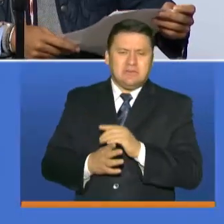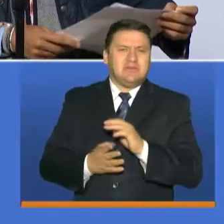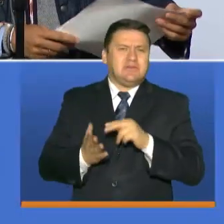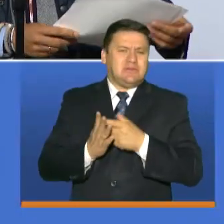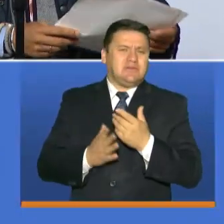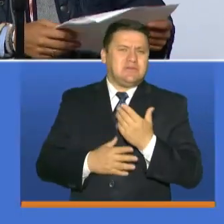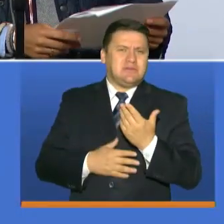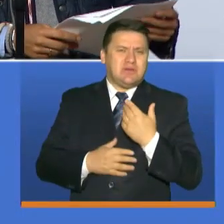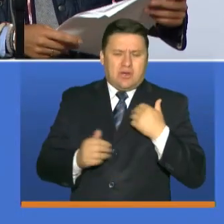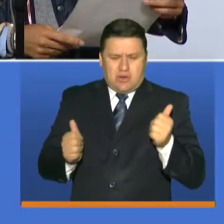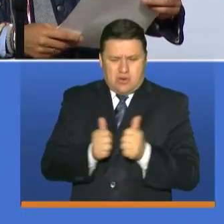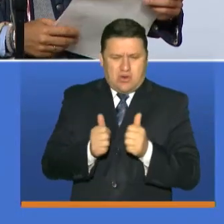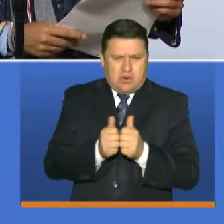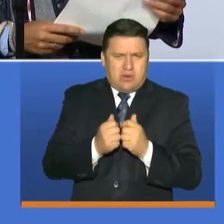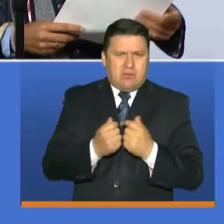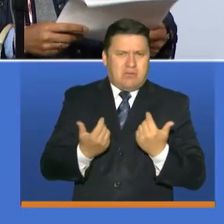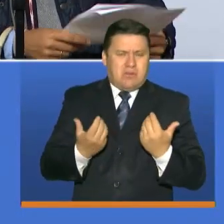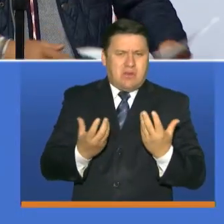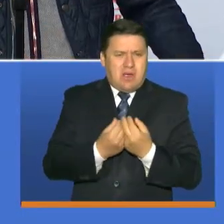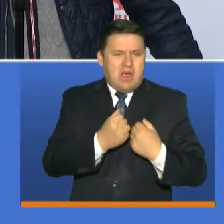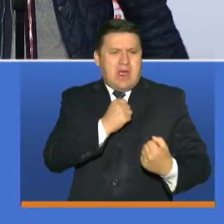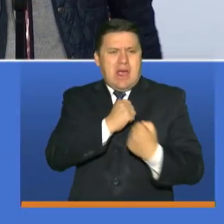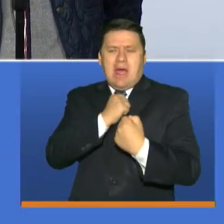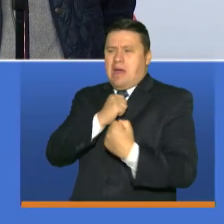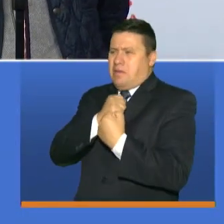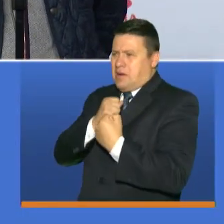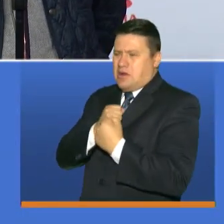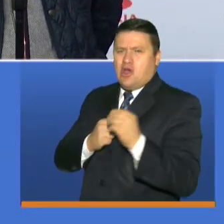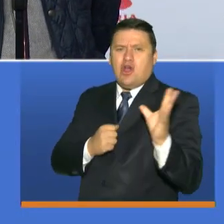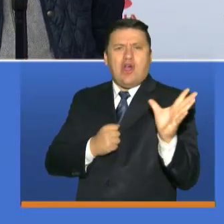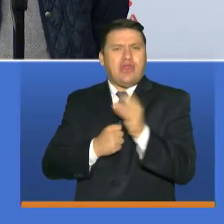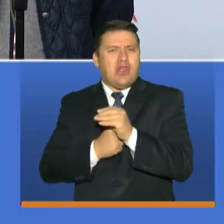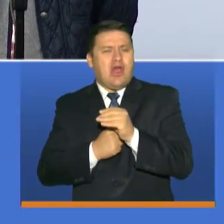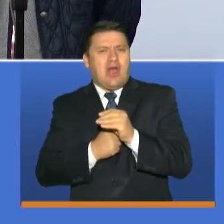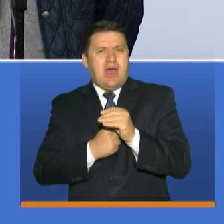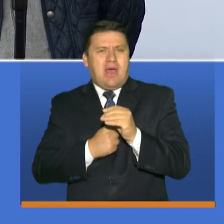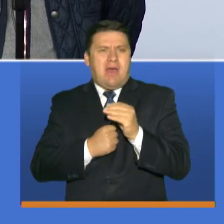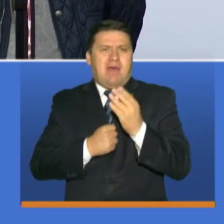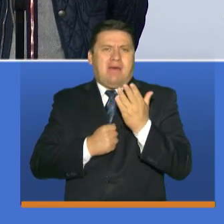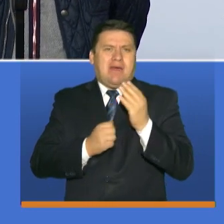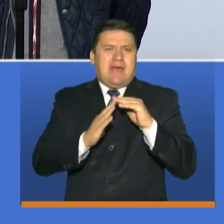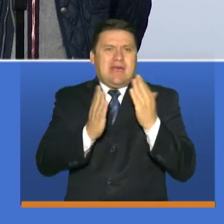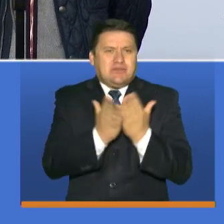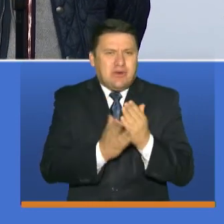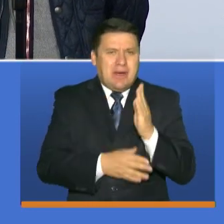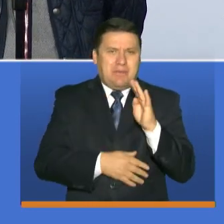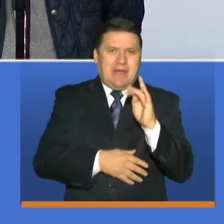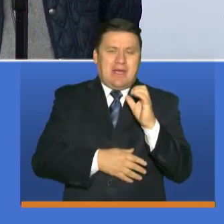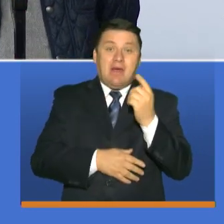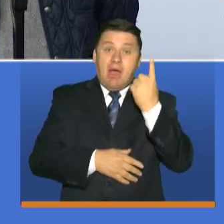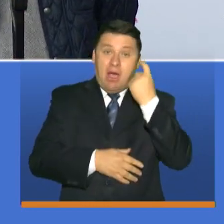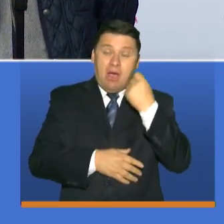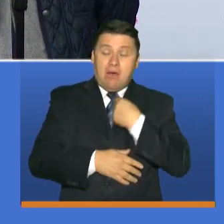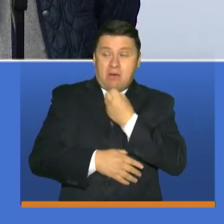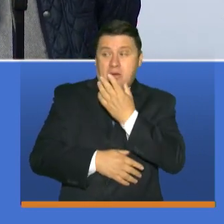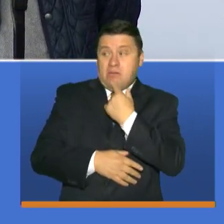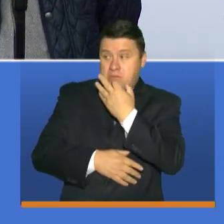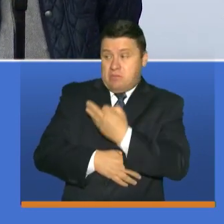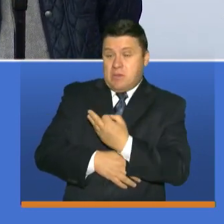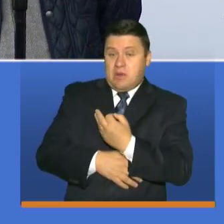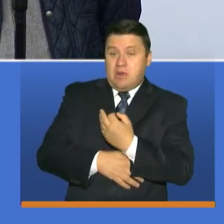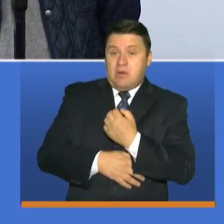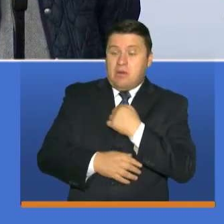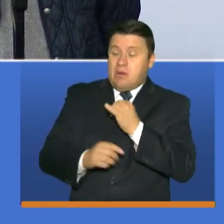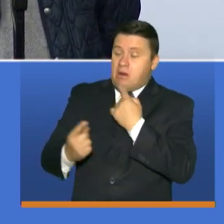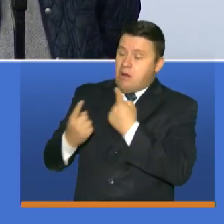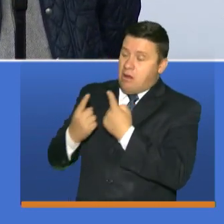Fundación hace cuando haya compañías como esto. Todo el apoyo, todas las becas que hacen para que muchos colombianos estudien. Anoche debo confesarte que después de